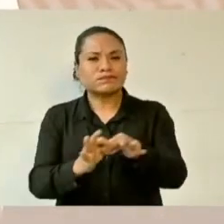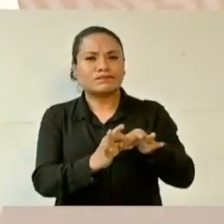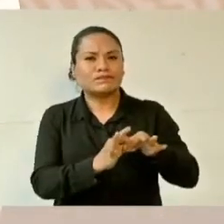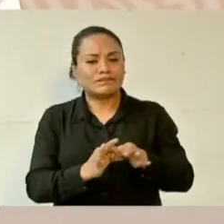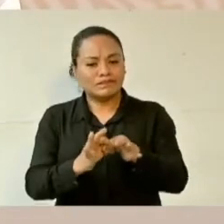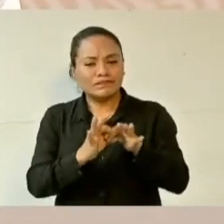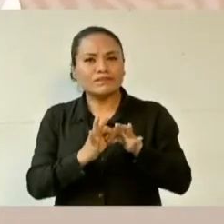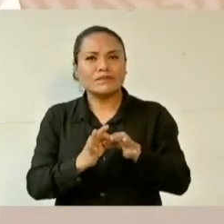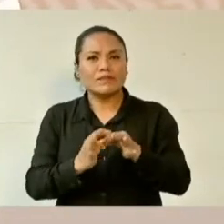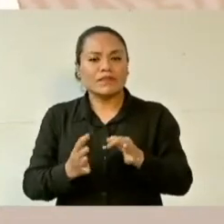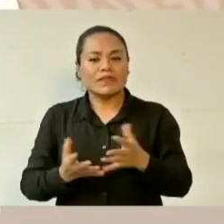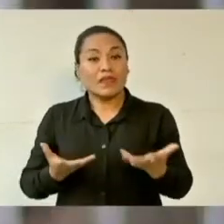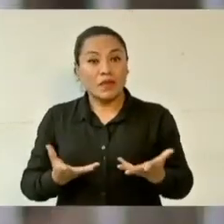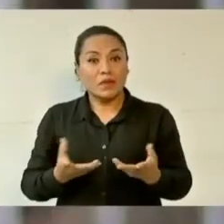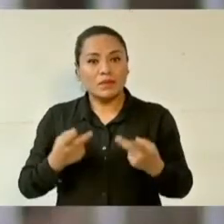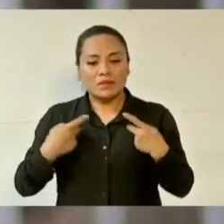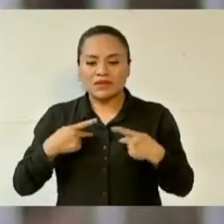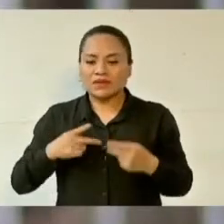Lo hace el pueblo.